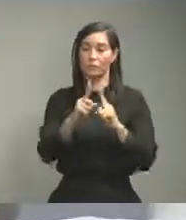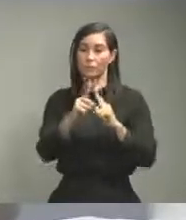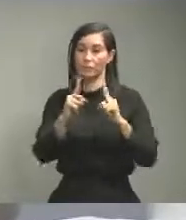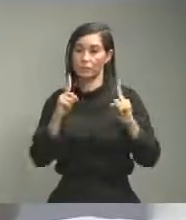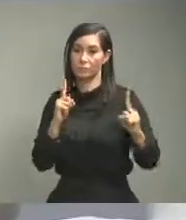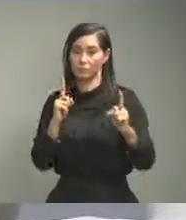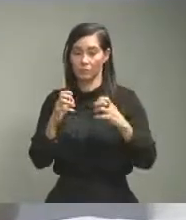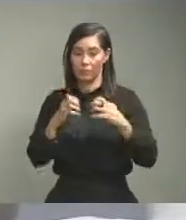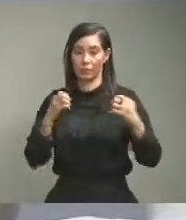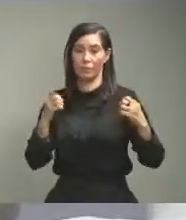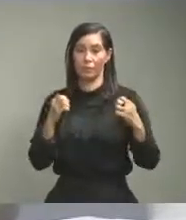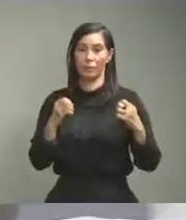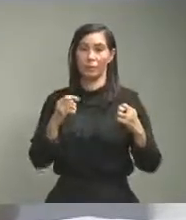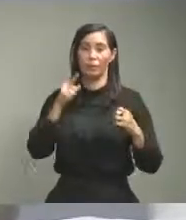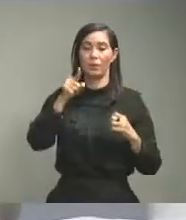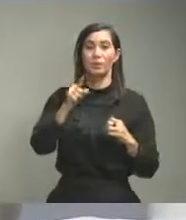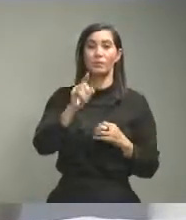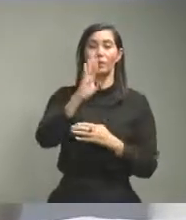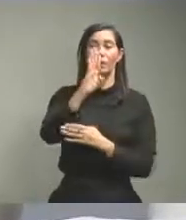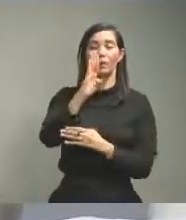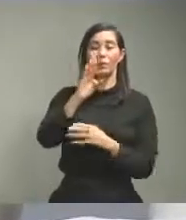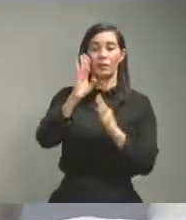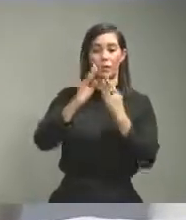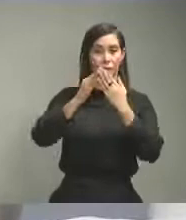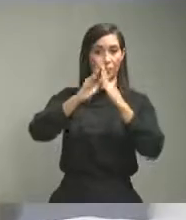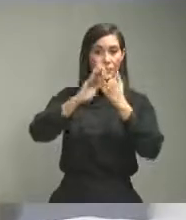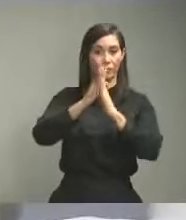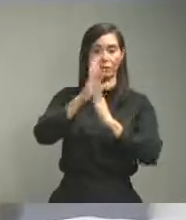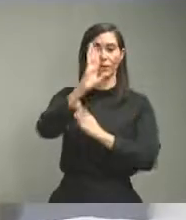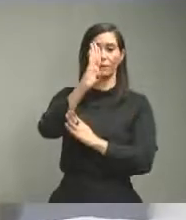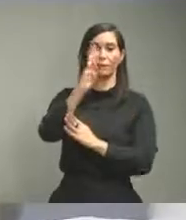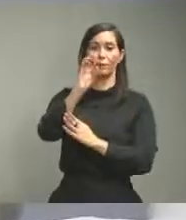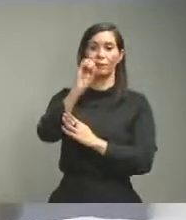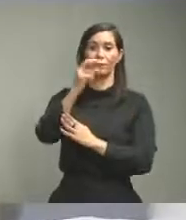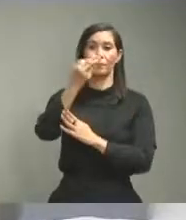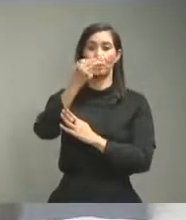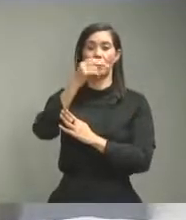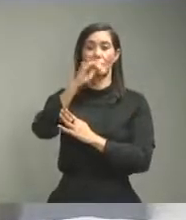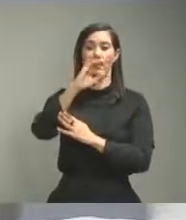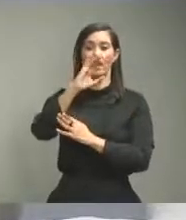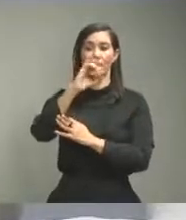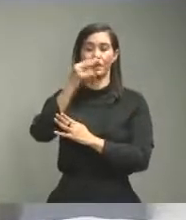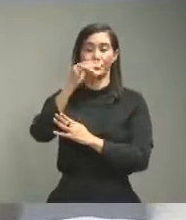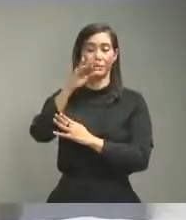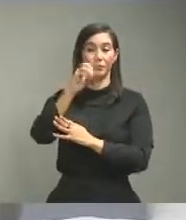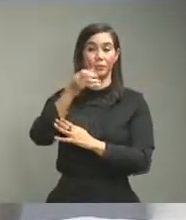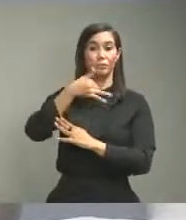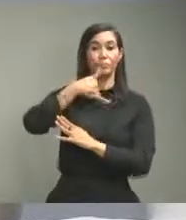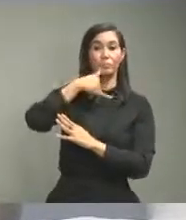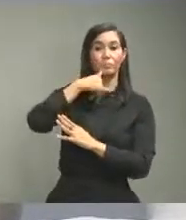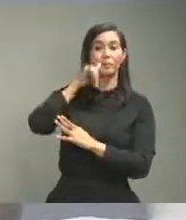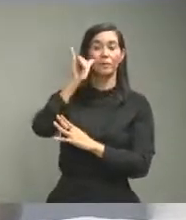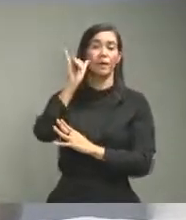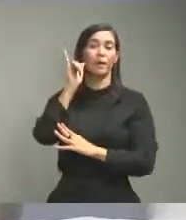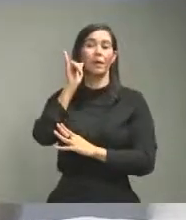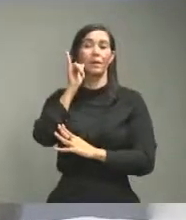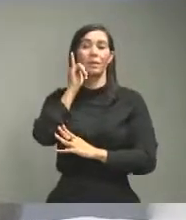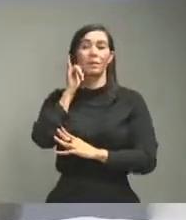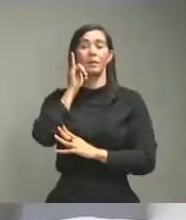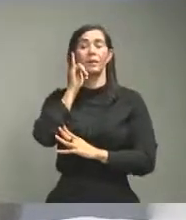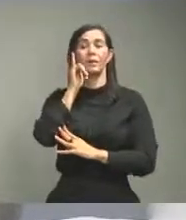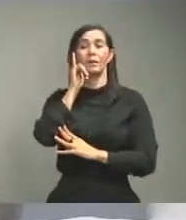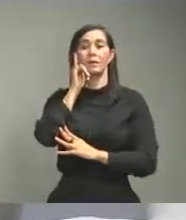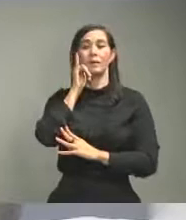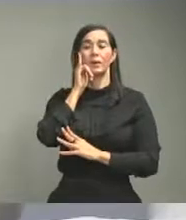con relación a Boechío le puedo decir que en el día de ayer hicimos un despacho de